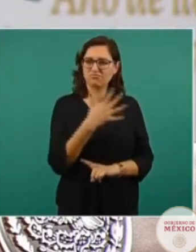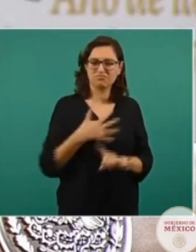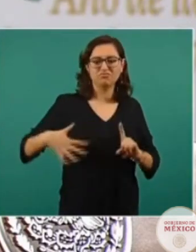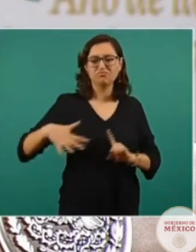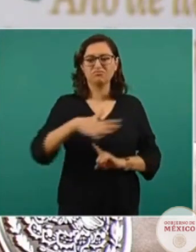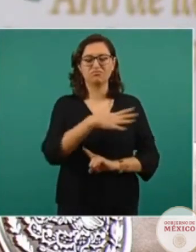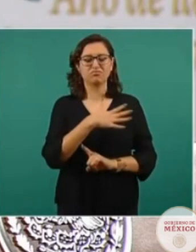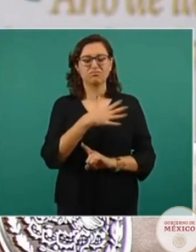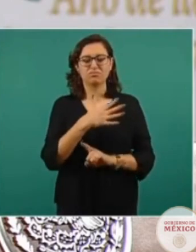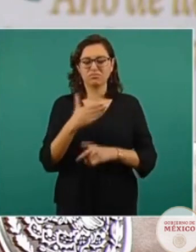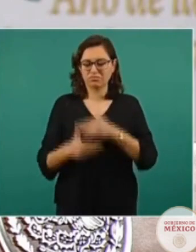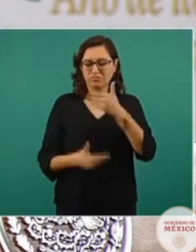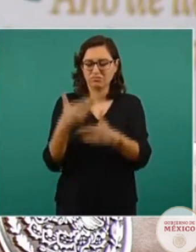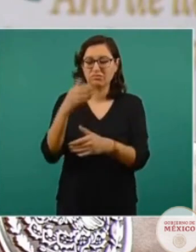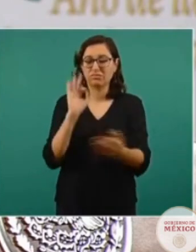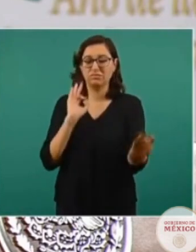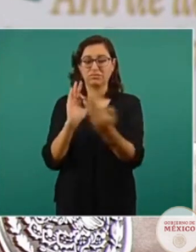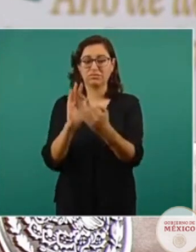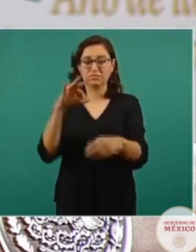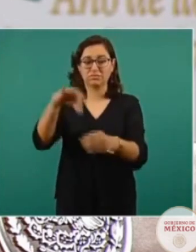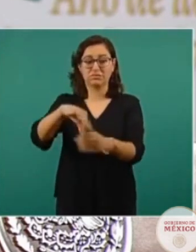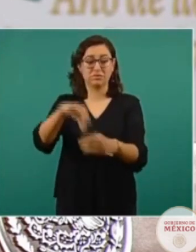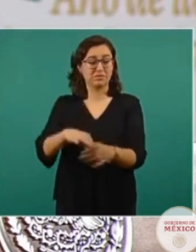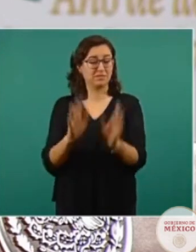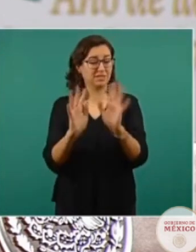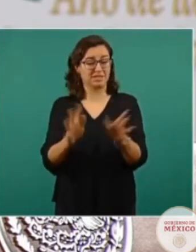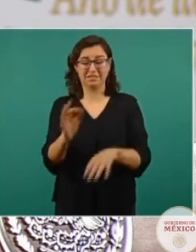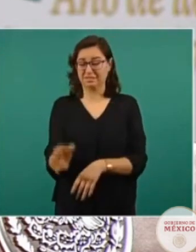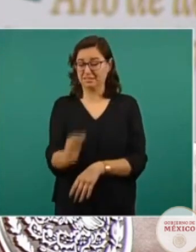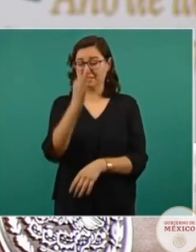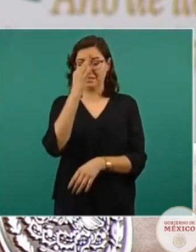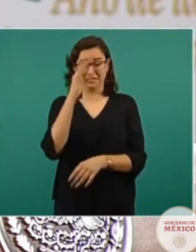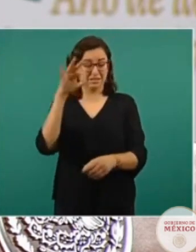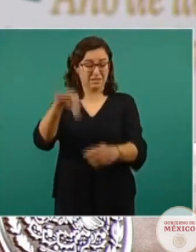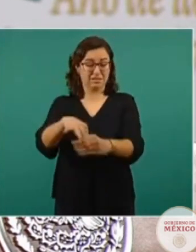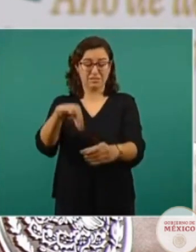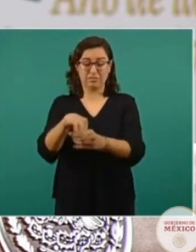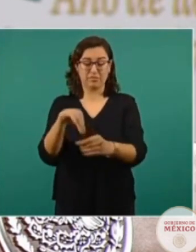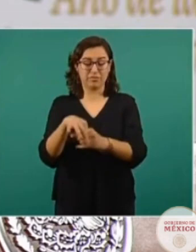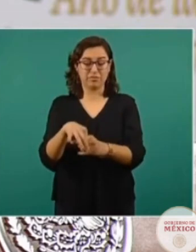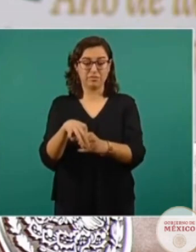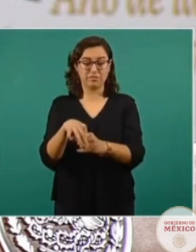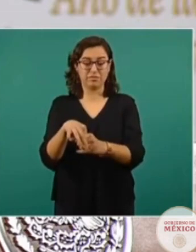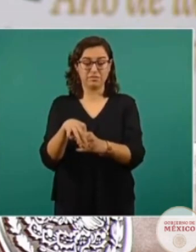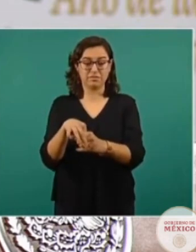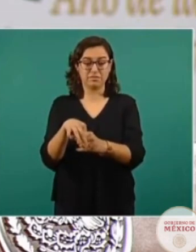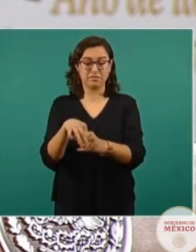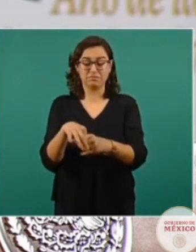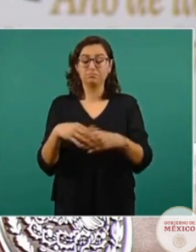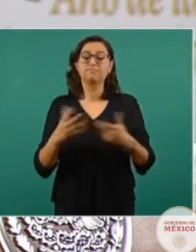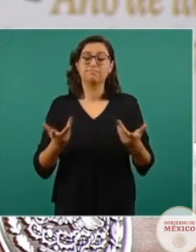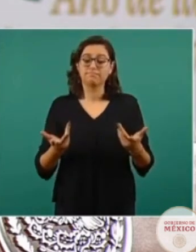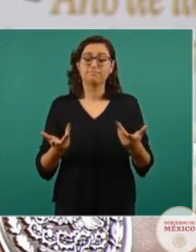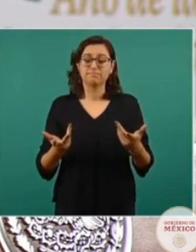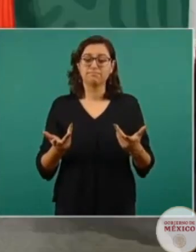proceso electoral, estamos en vísperas de las elecciones, y sí,